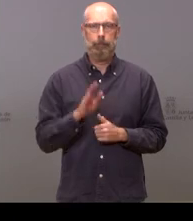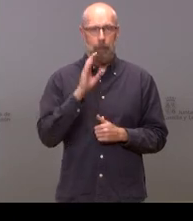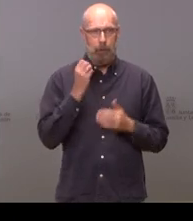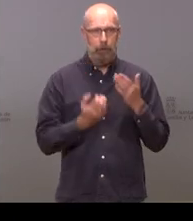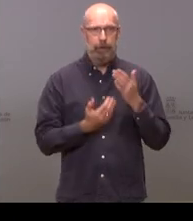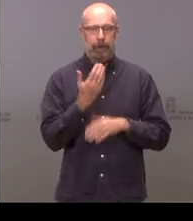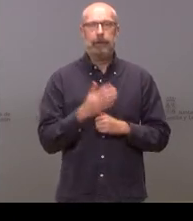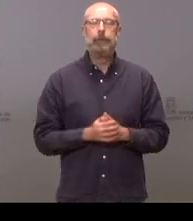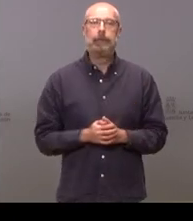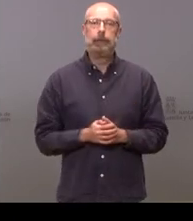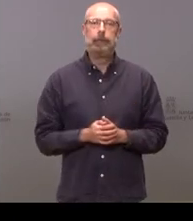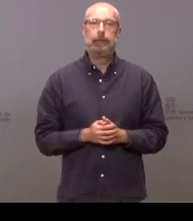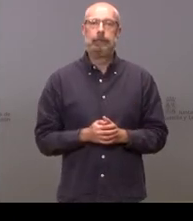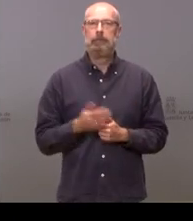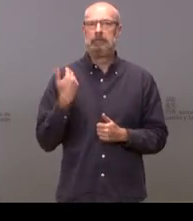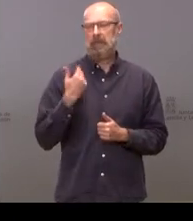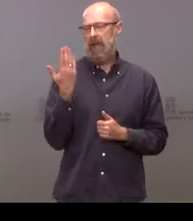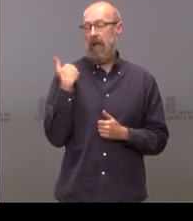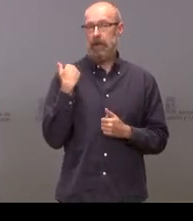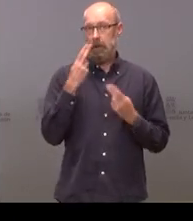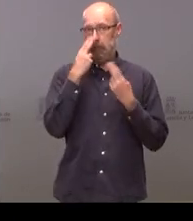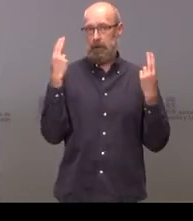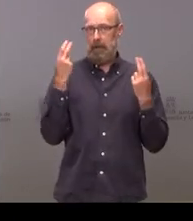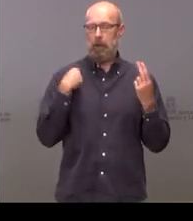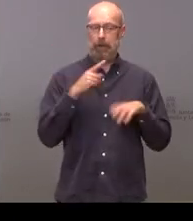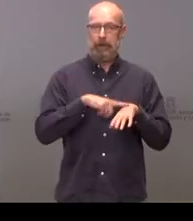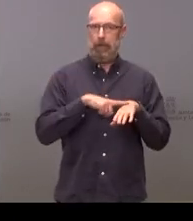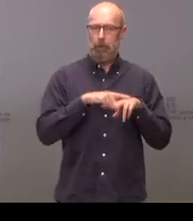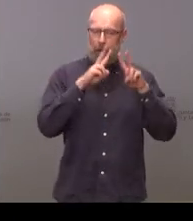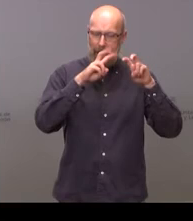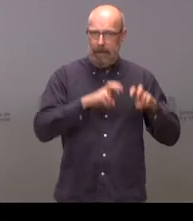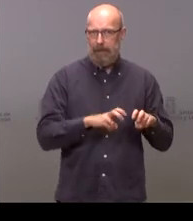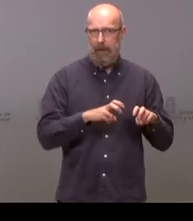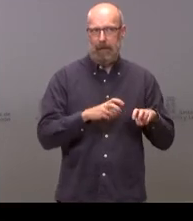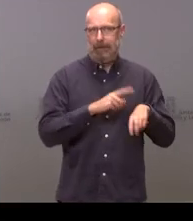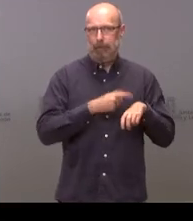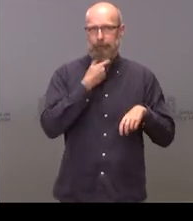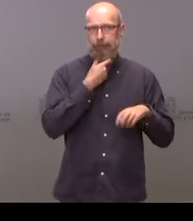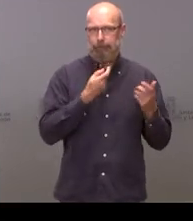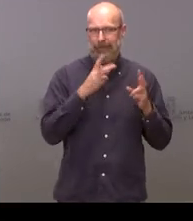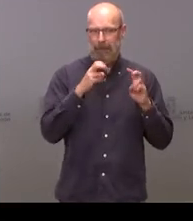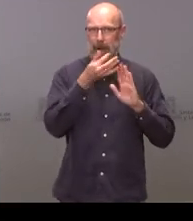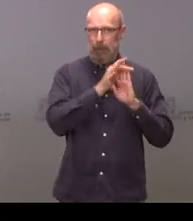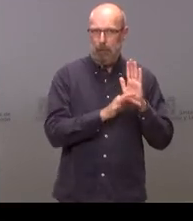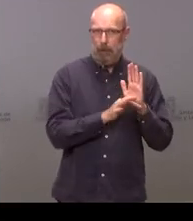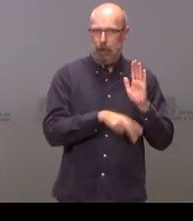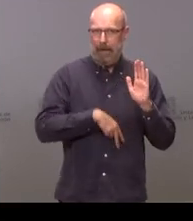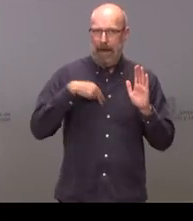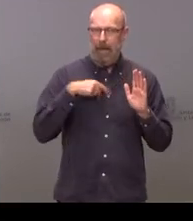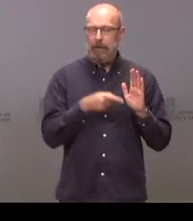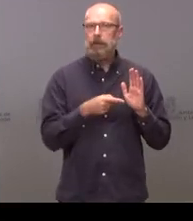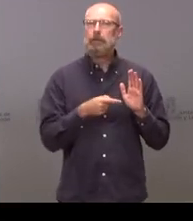bueno aunque se publicaron ayer quizás no ha dado tiempo para analizar a fondo los presupuestos generales quería